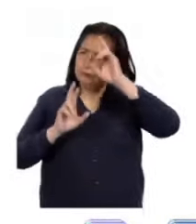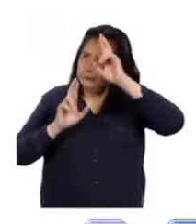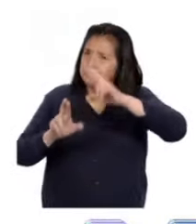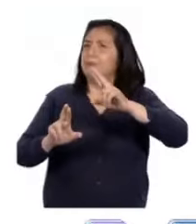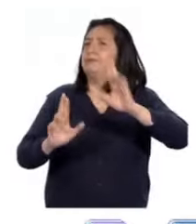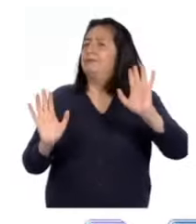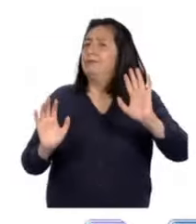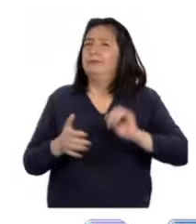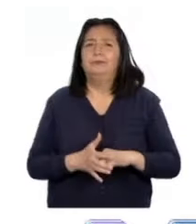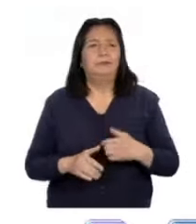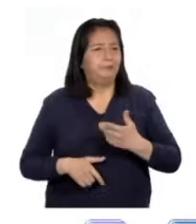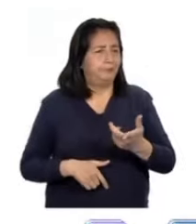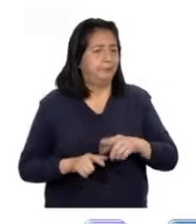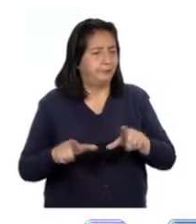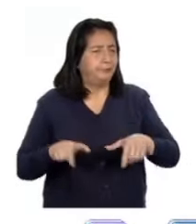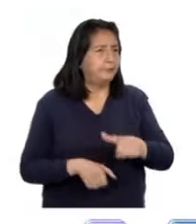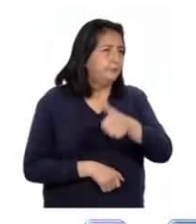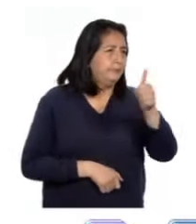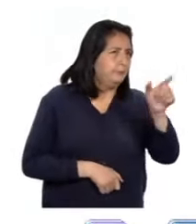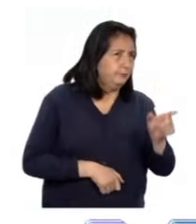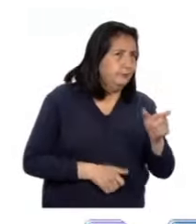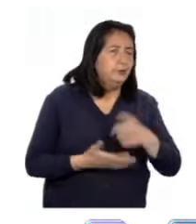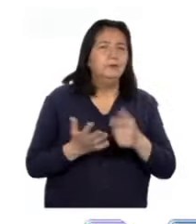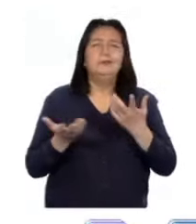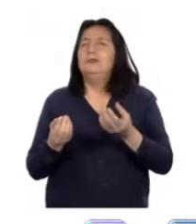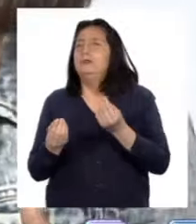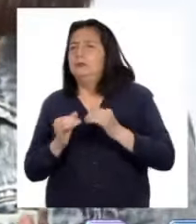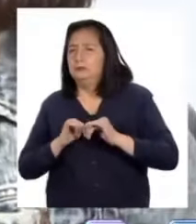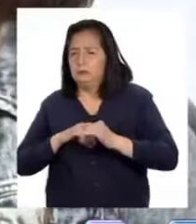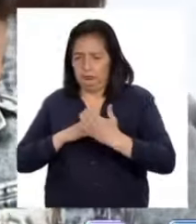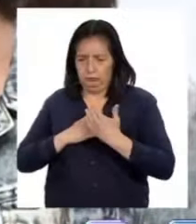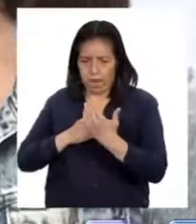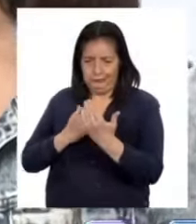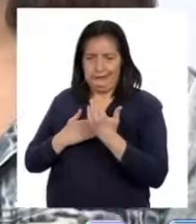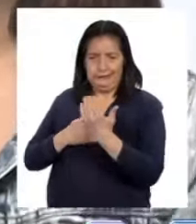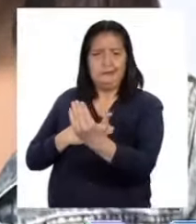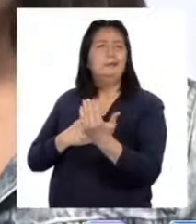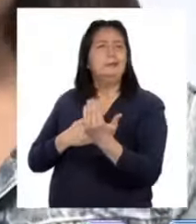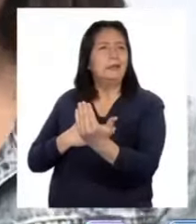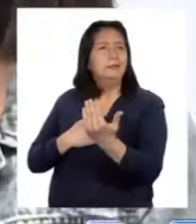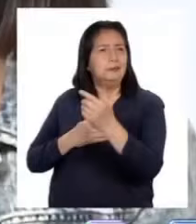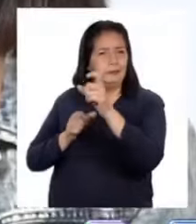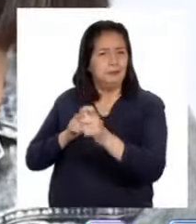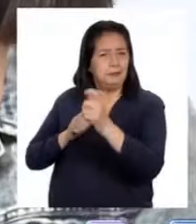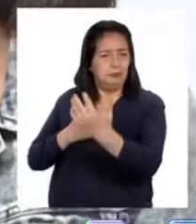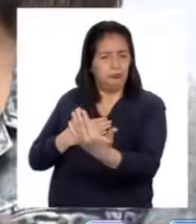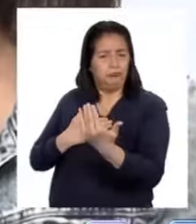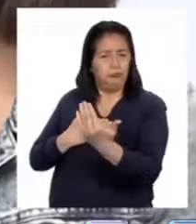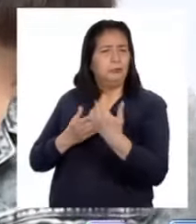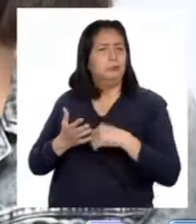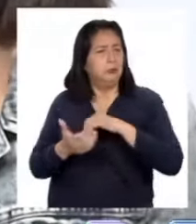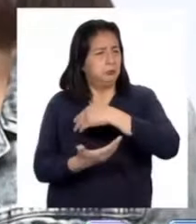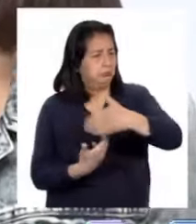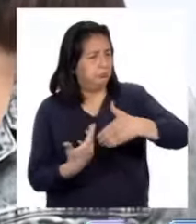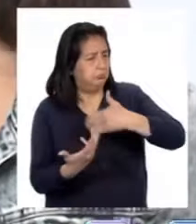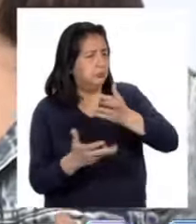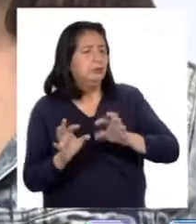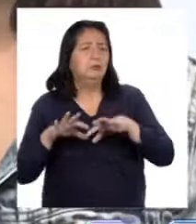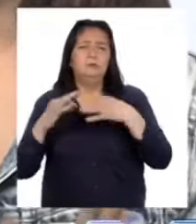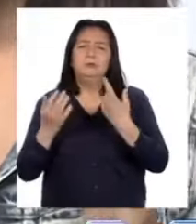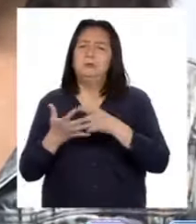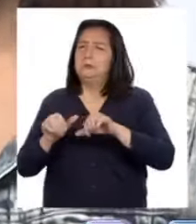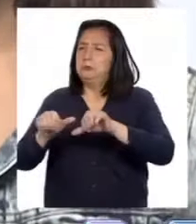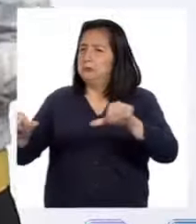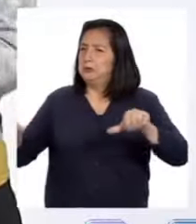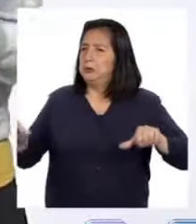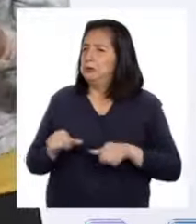espacio personal y el de los otros. Es decir, establecer la distancia física que nos permite interactuar con los miembros de nuestra familia en un área